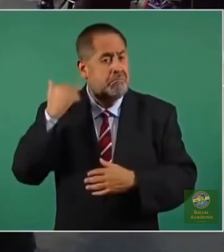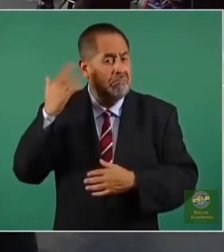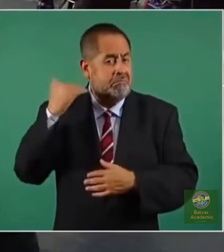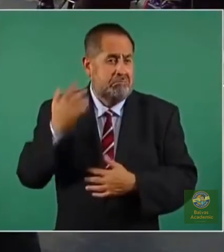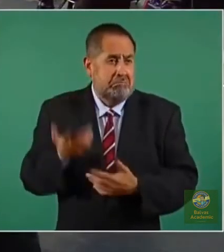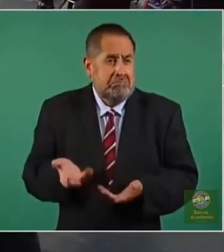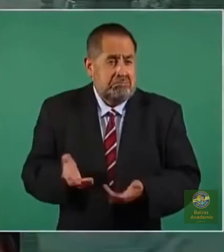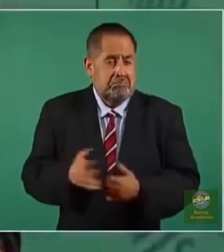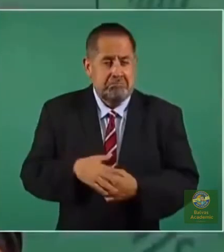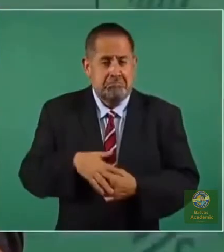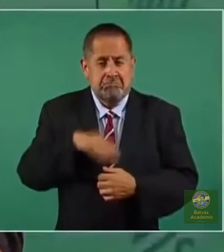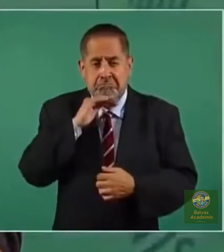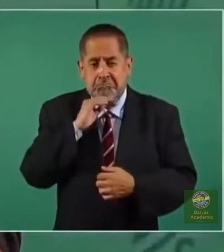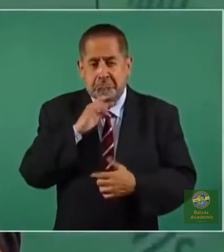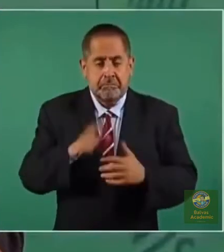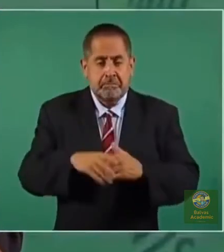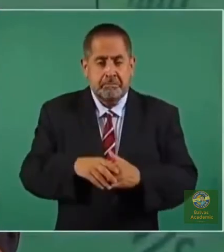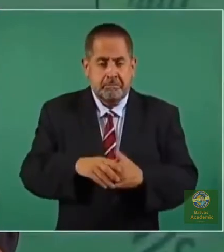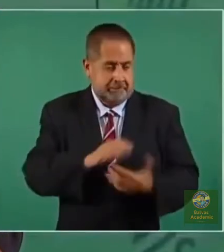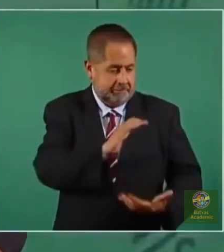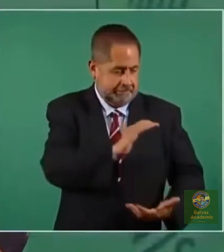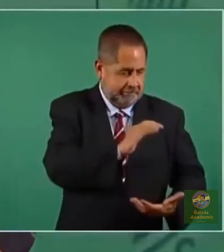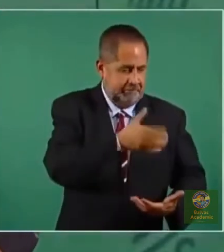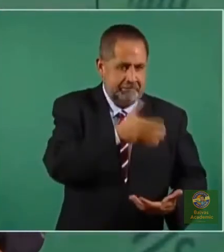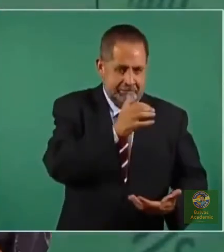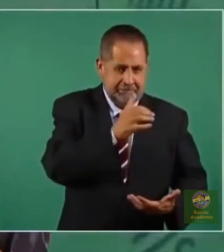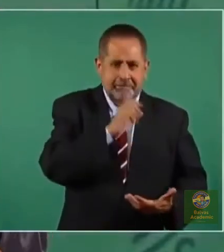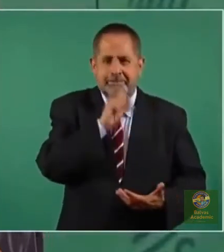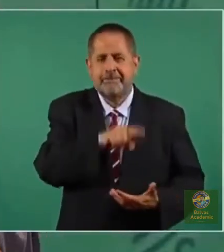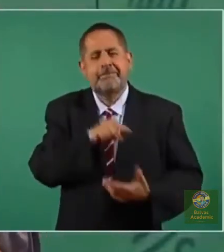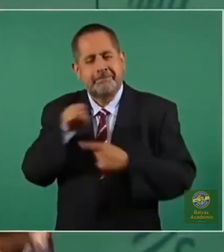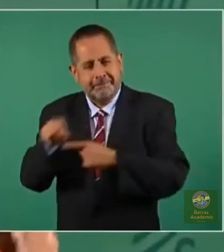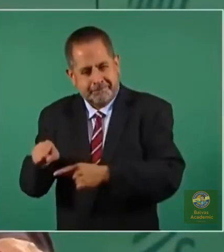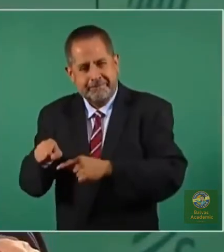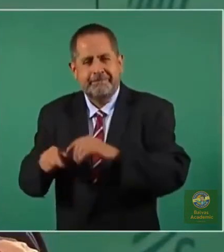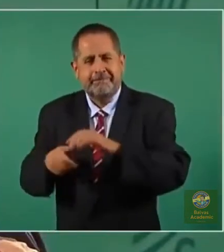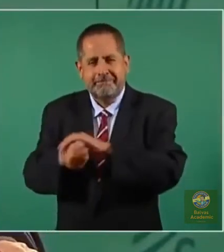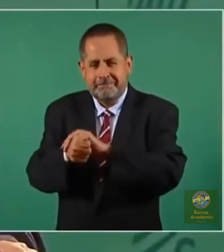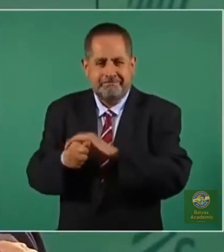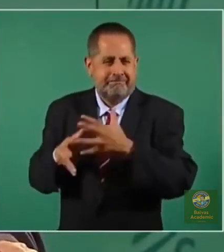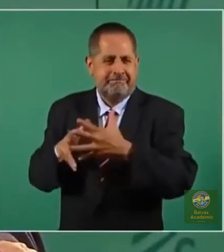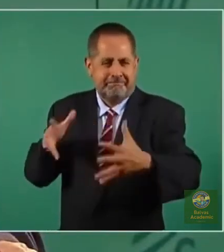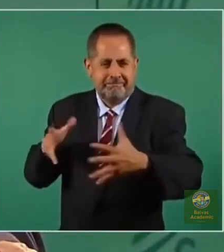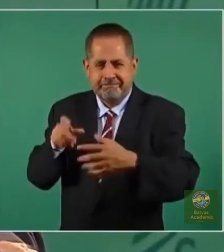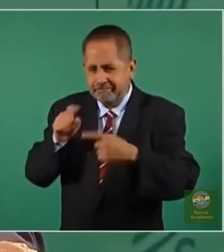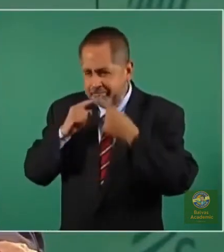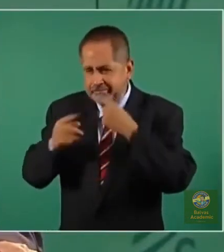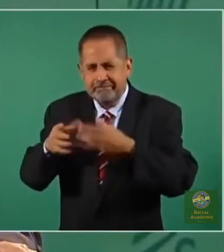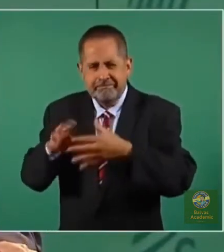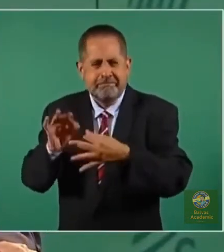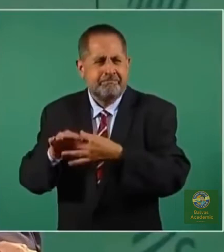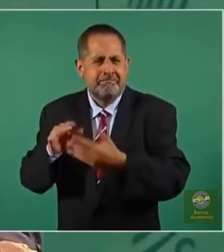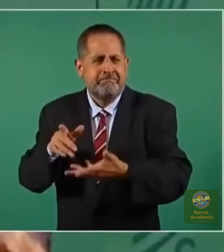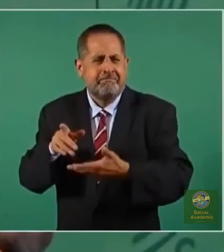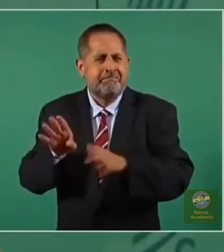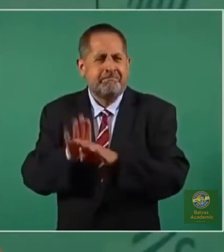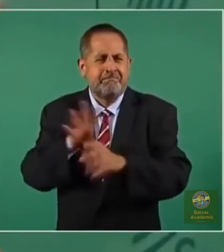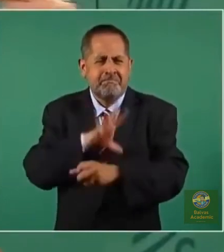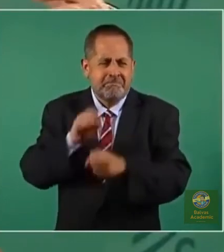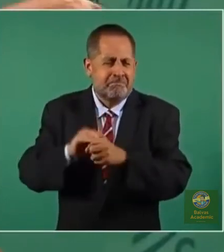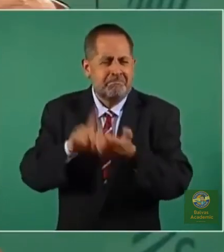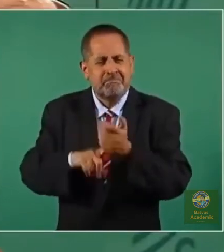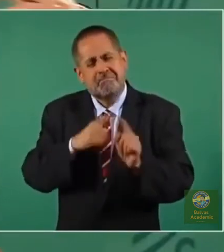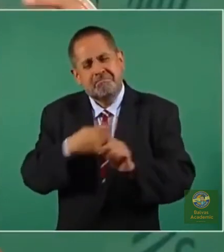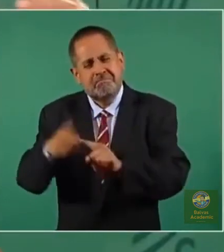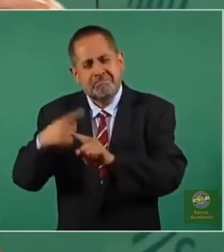no sólo Caguama, sino la tortura de Agua Dulce. Luego